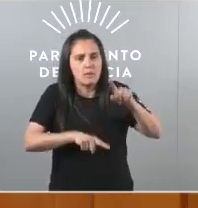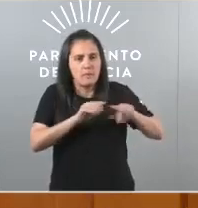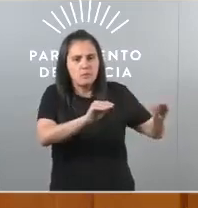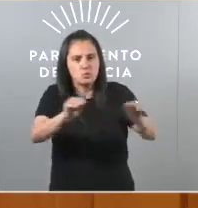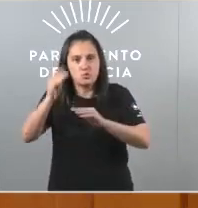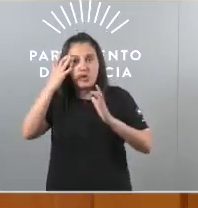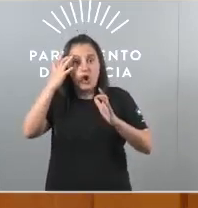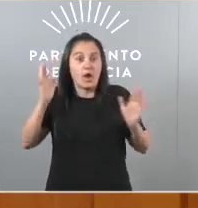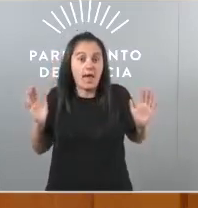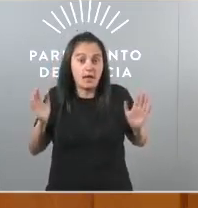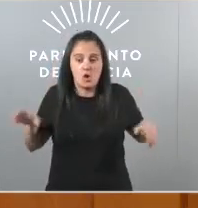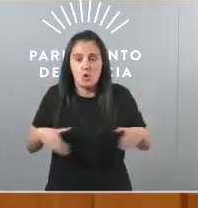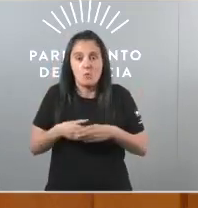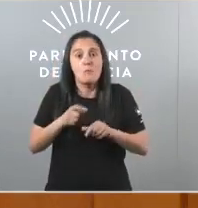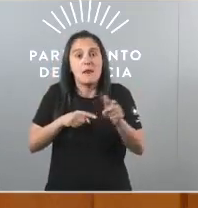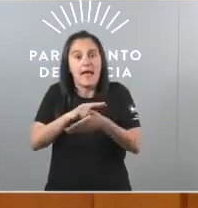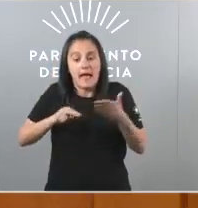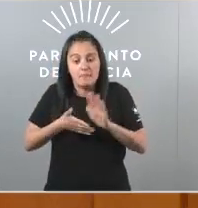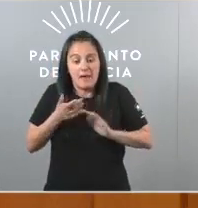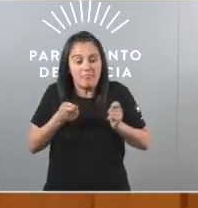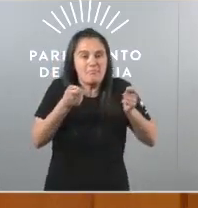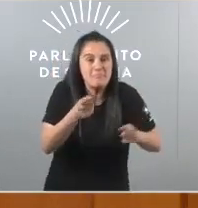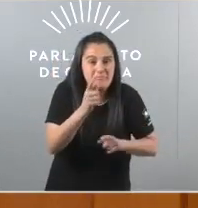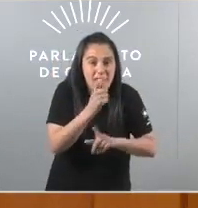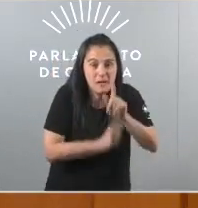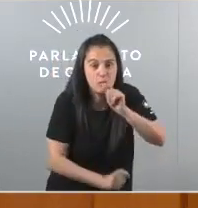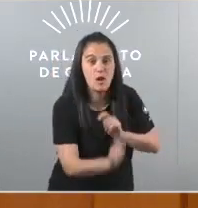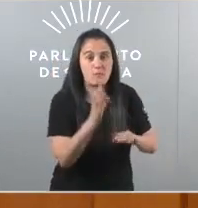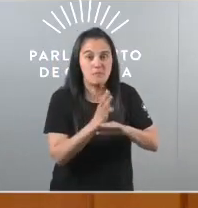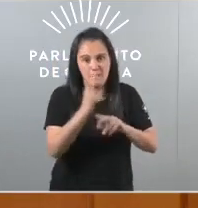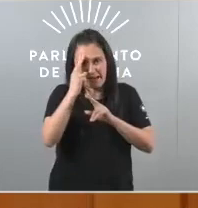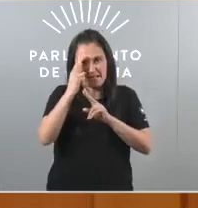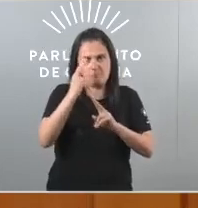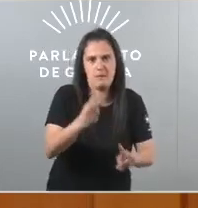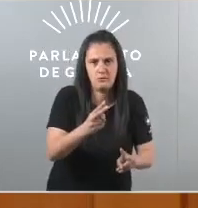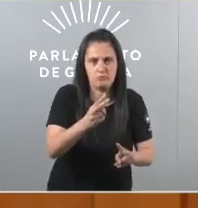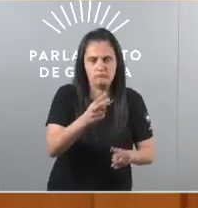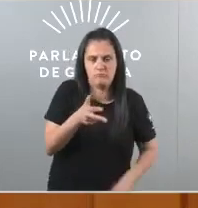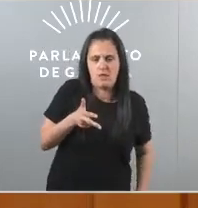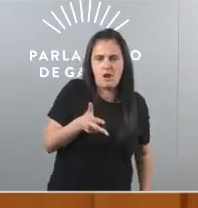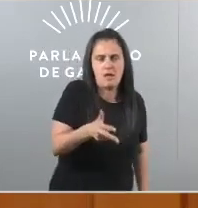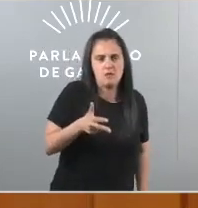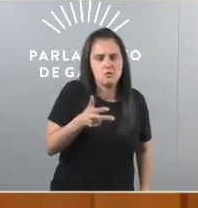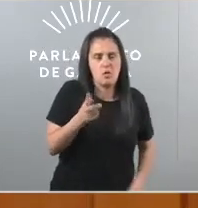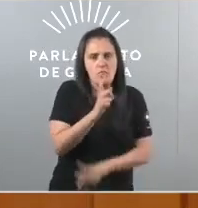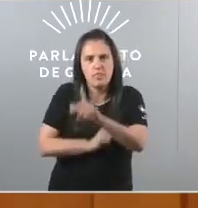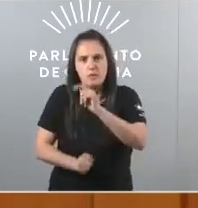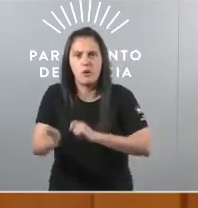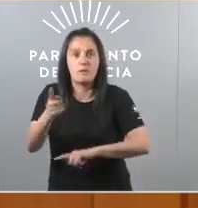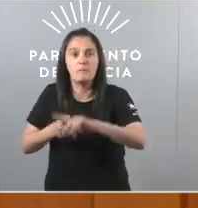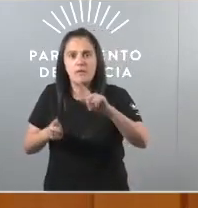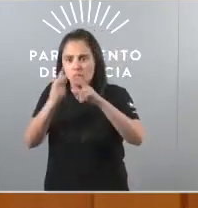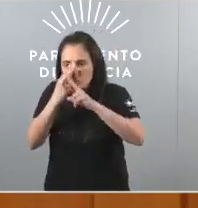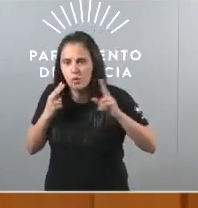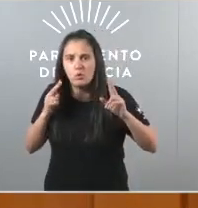O BNG devolverá a este Parlamento o respeto e centralidade que se merece devolverá aos medios públicos